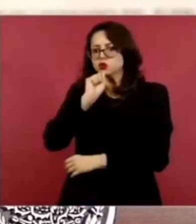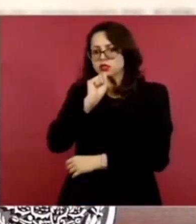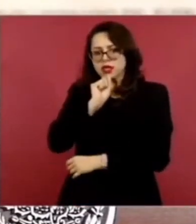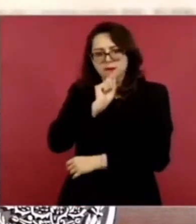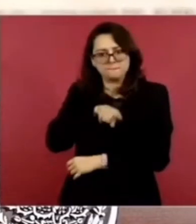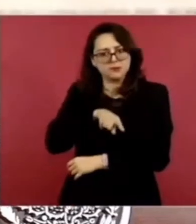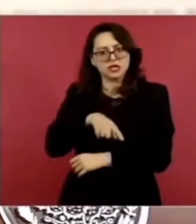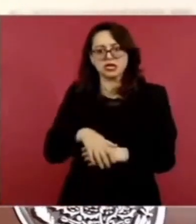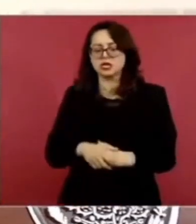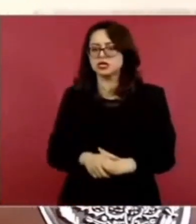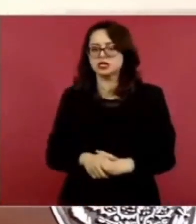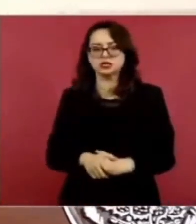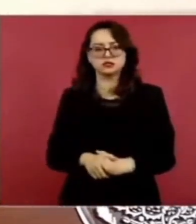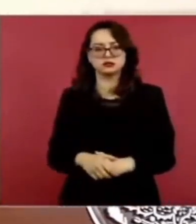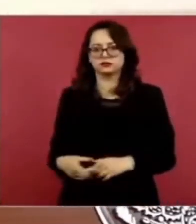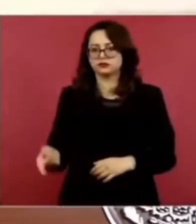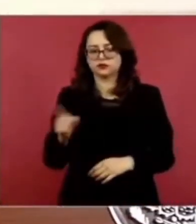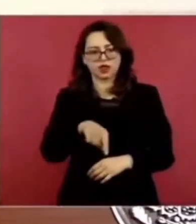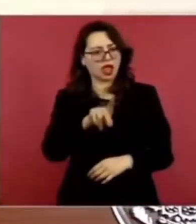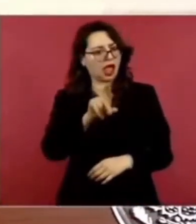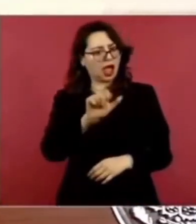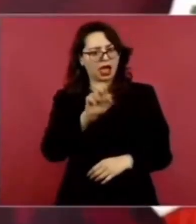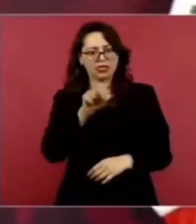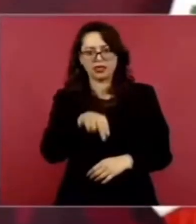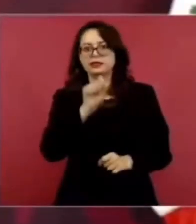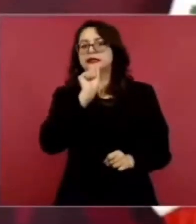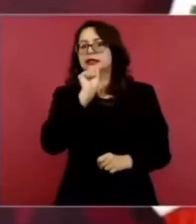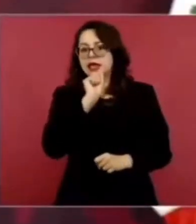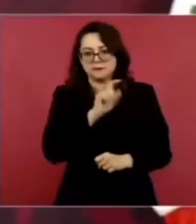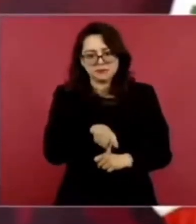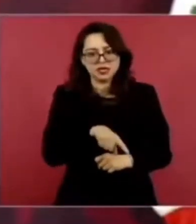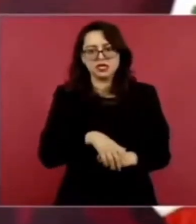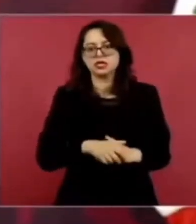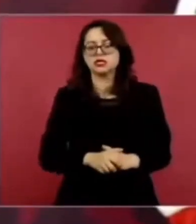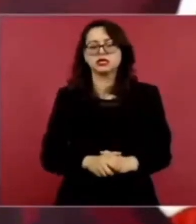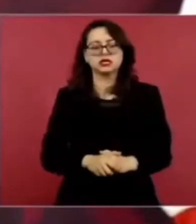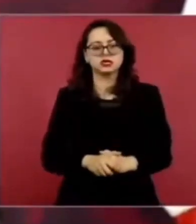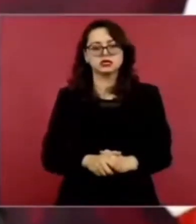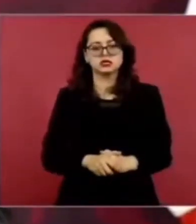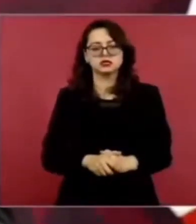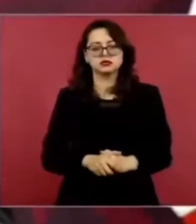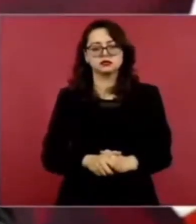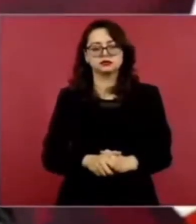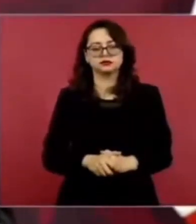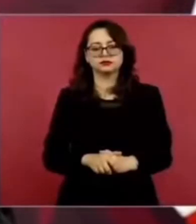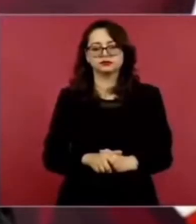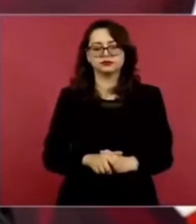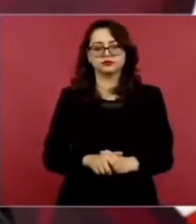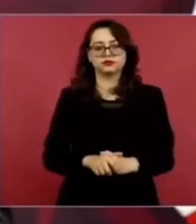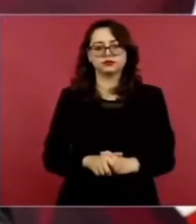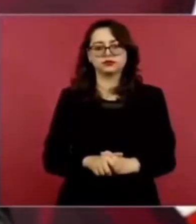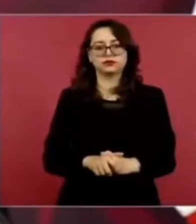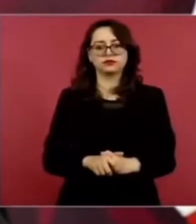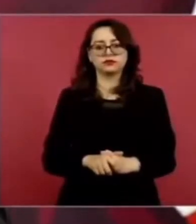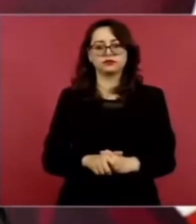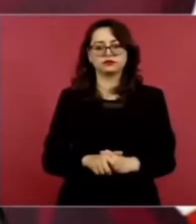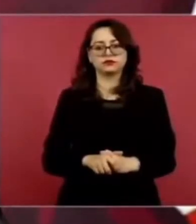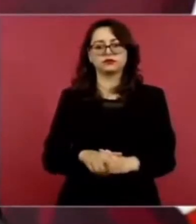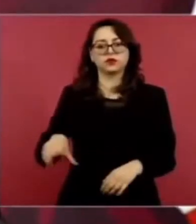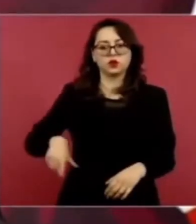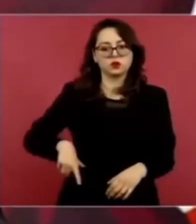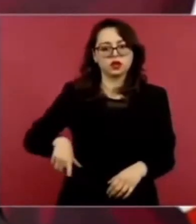igual que Adán, desde el gobierno de Tabasco, luego lo